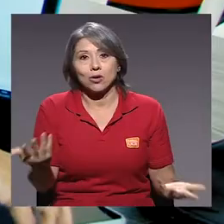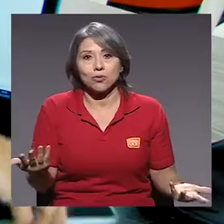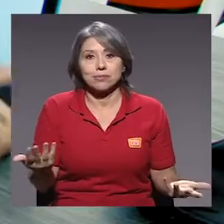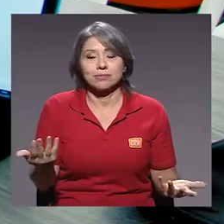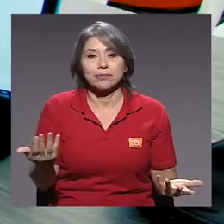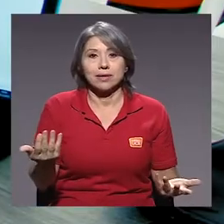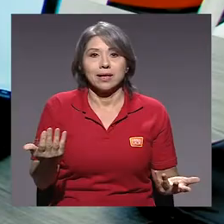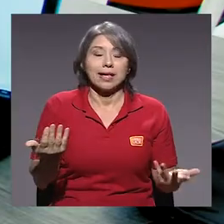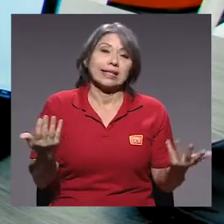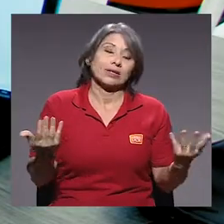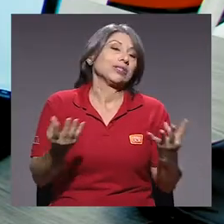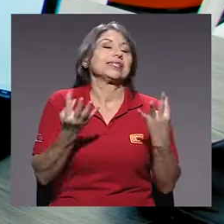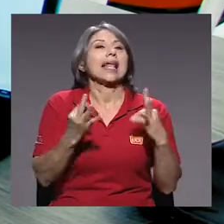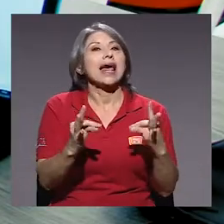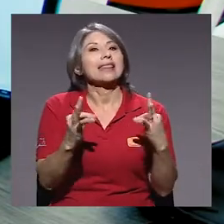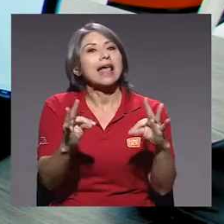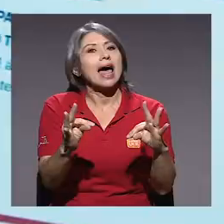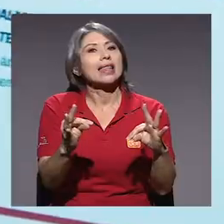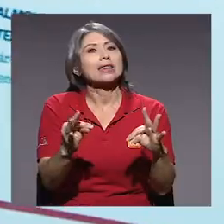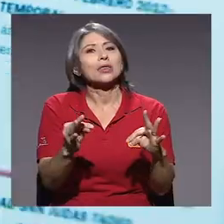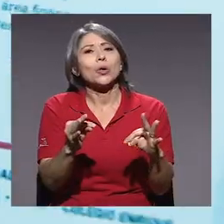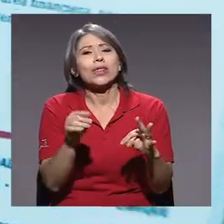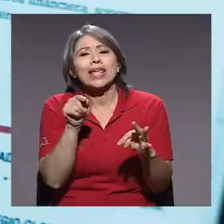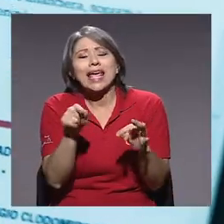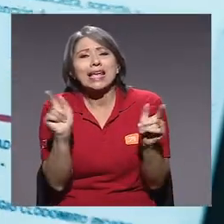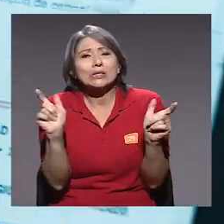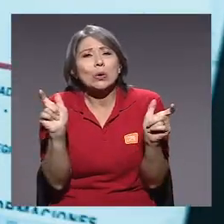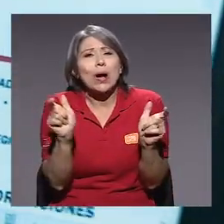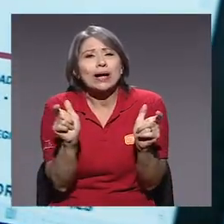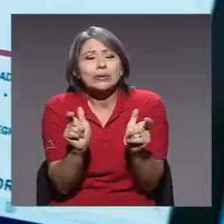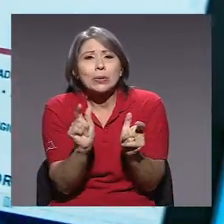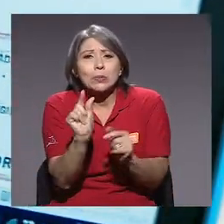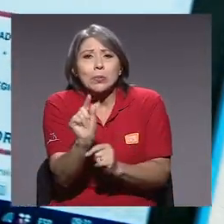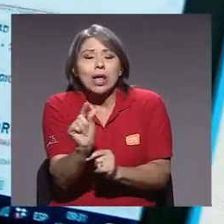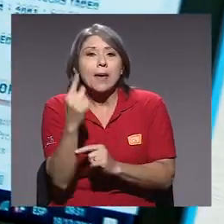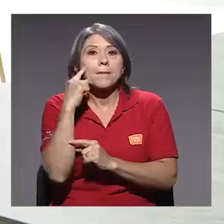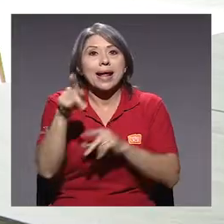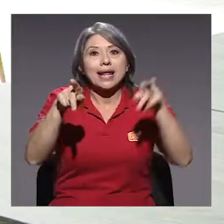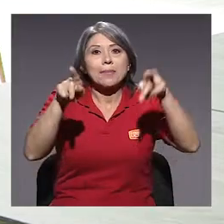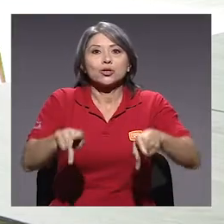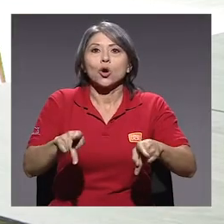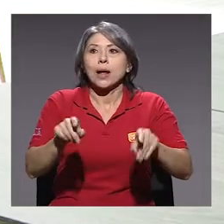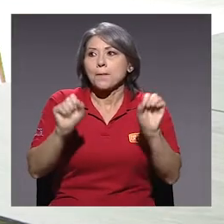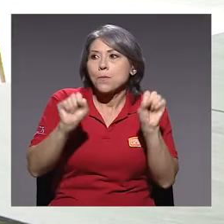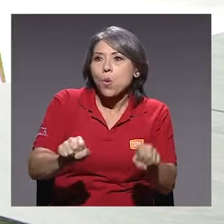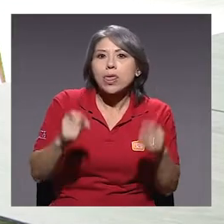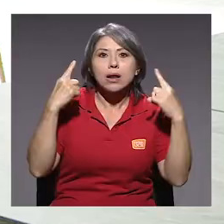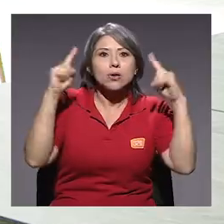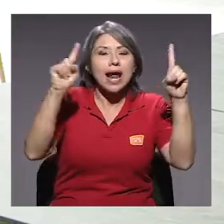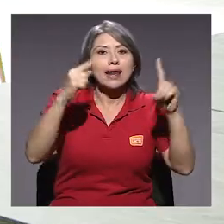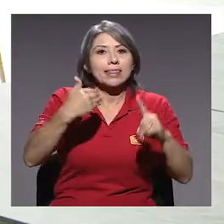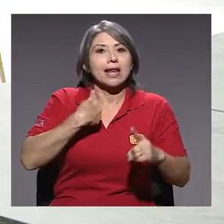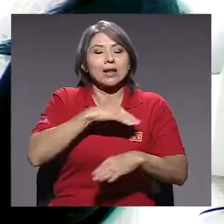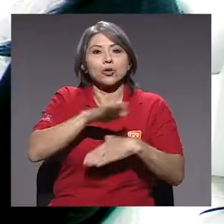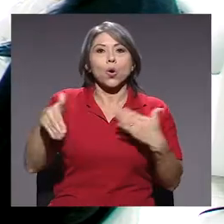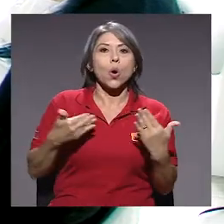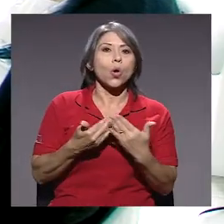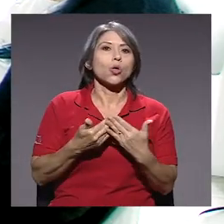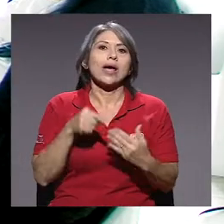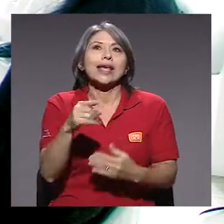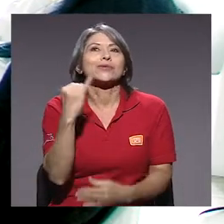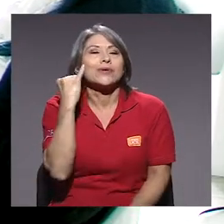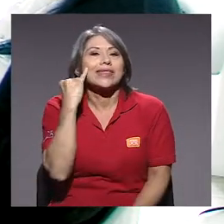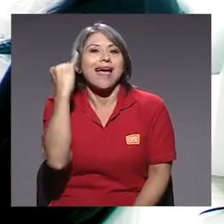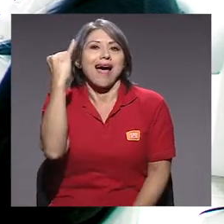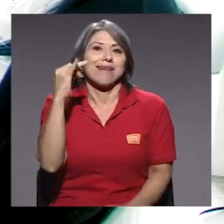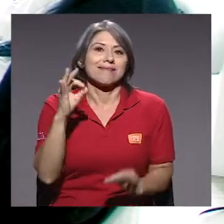con dinero. Entonces, tratando de llevar eso al mínimo para que la persona tenga todo a mano sería lo